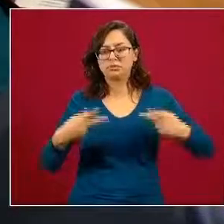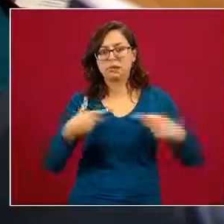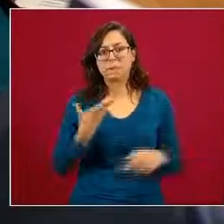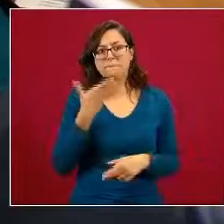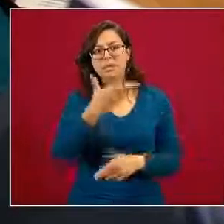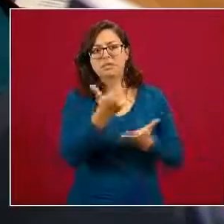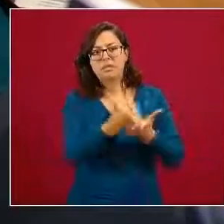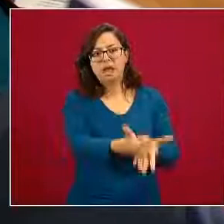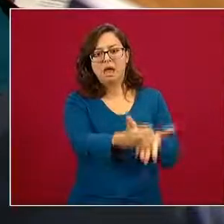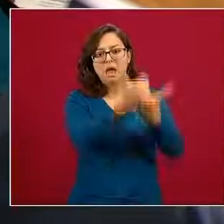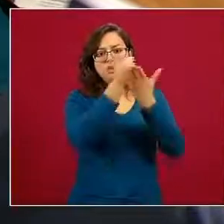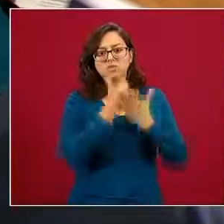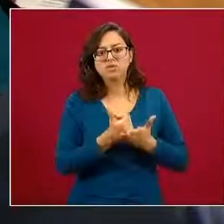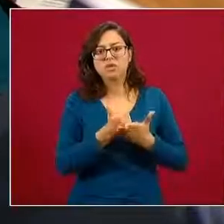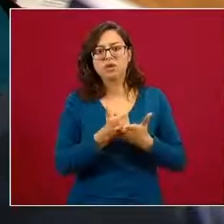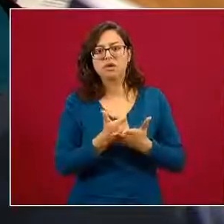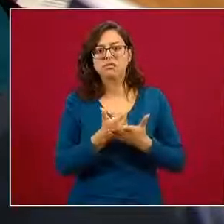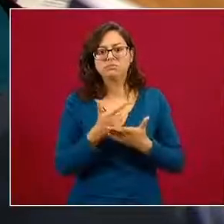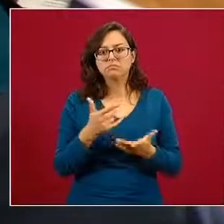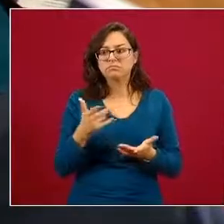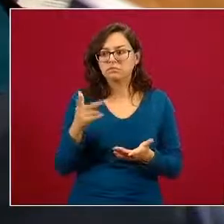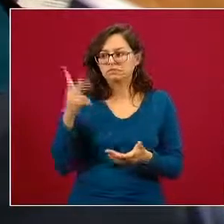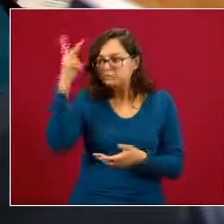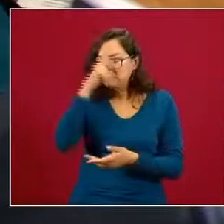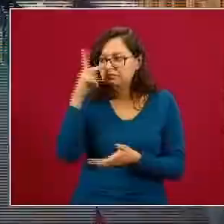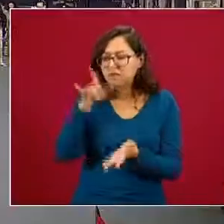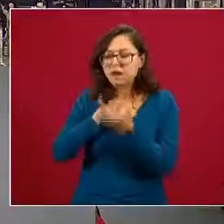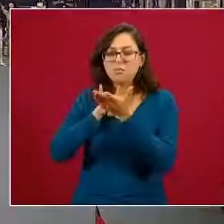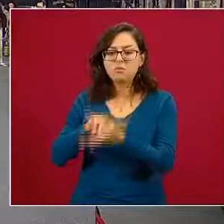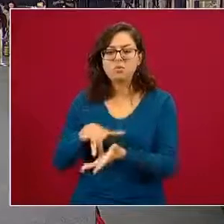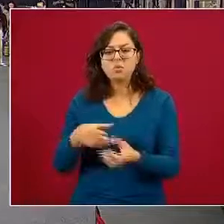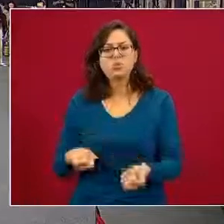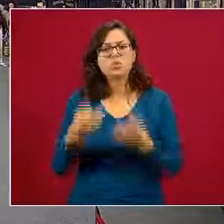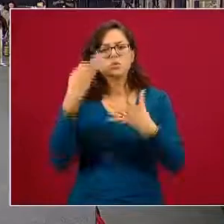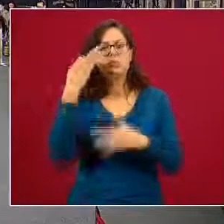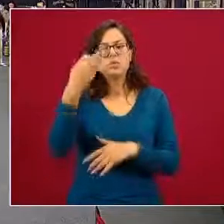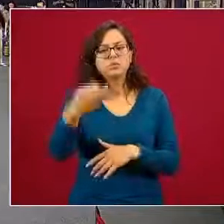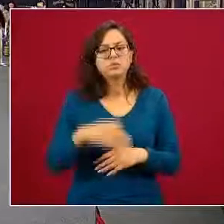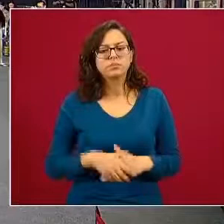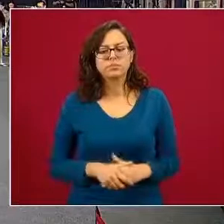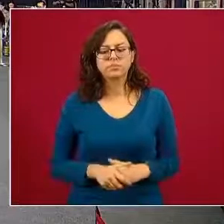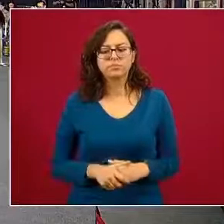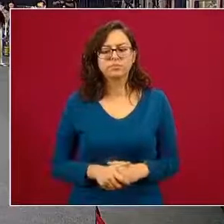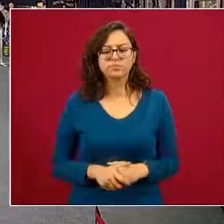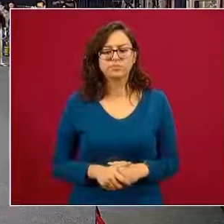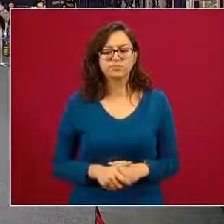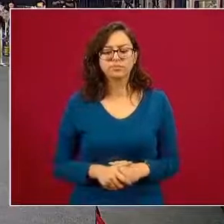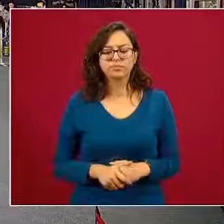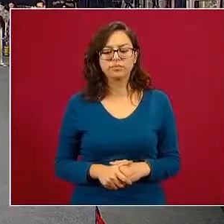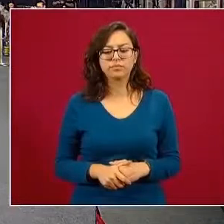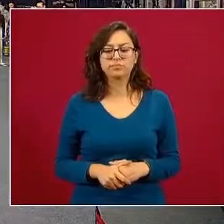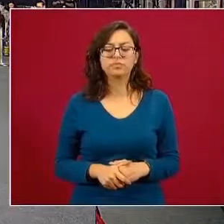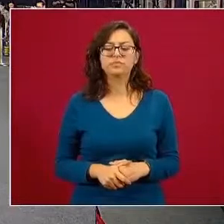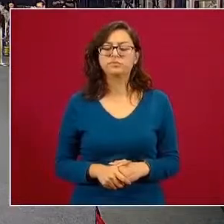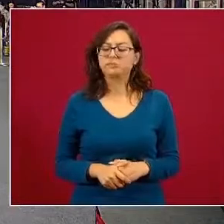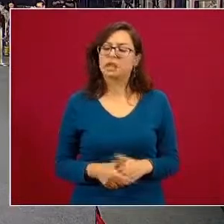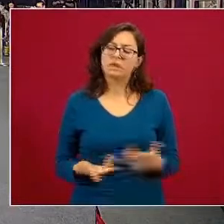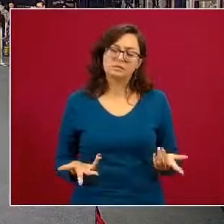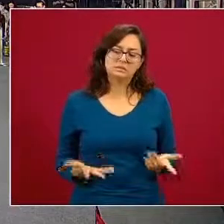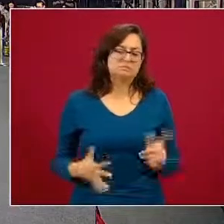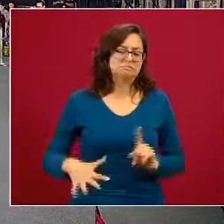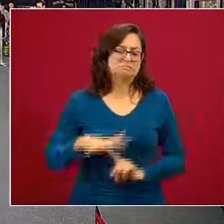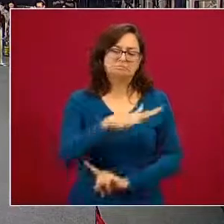a la autoridad sanitaria en recibir apoyo psicológico depende de muchos